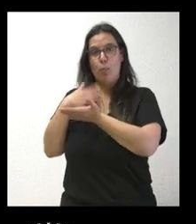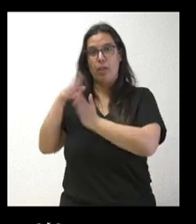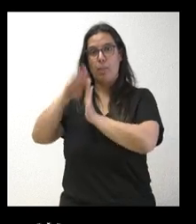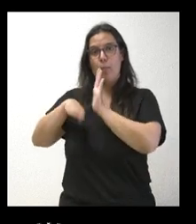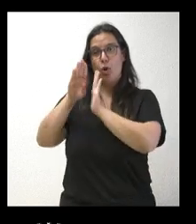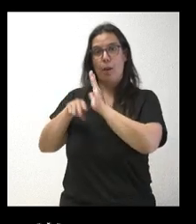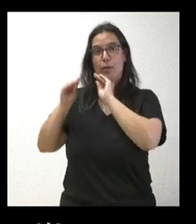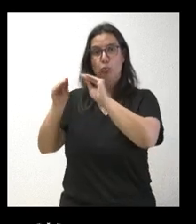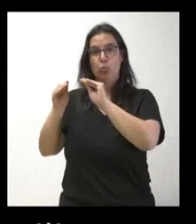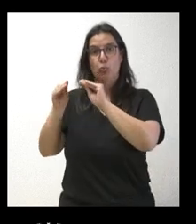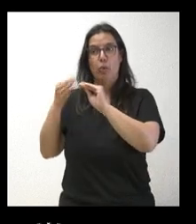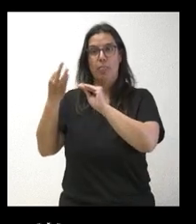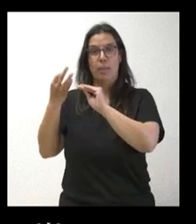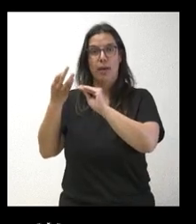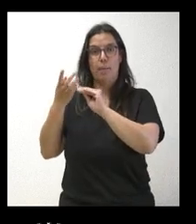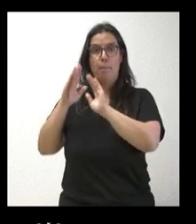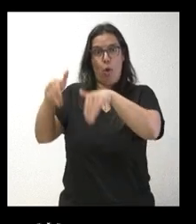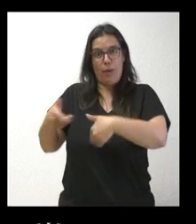dicen ellos que deben recuperarse, etcétera.